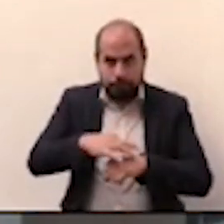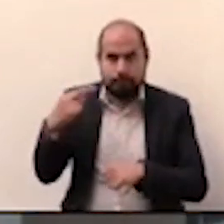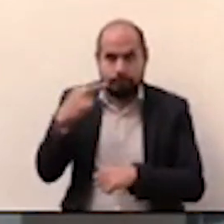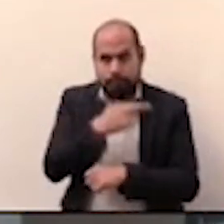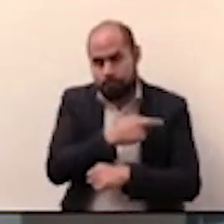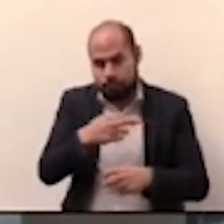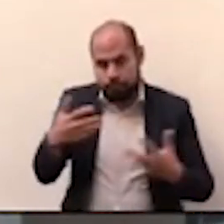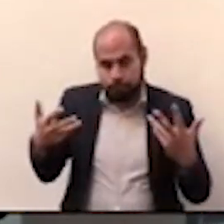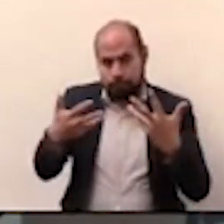adecuada y gratuita.